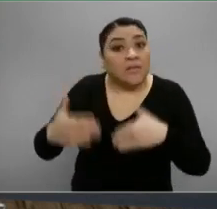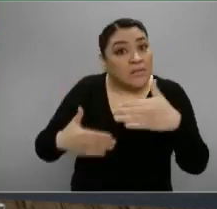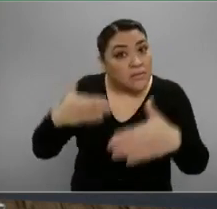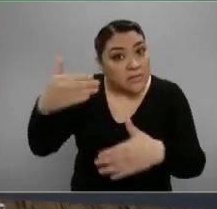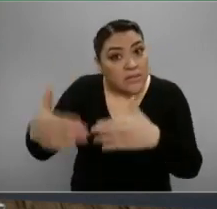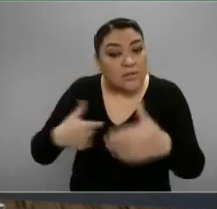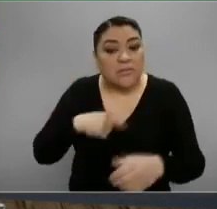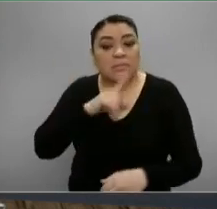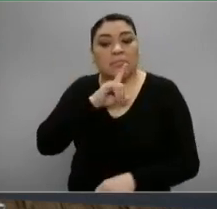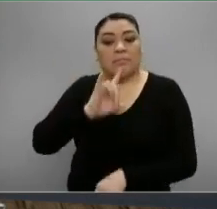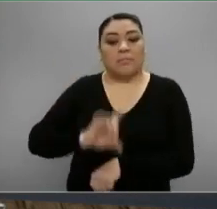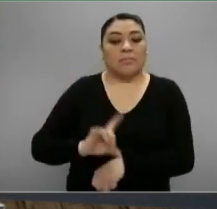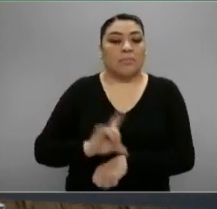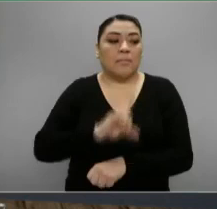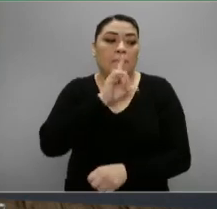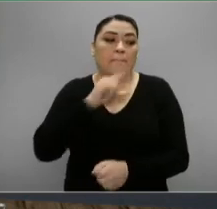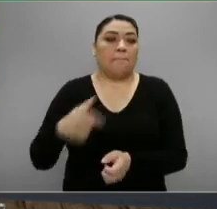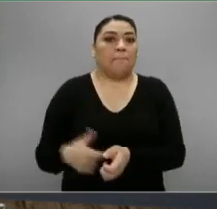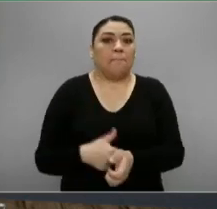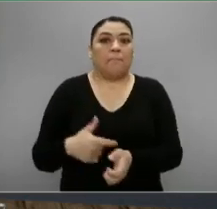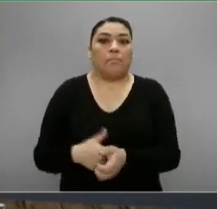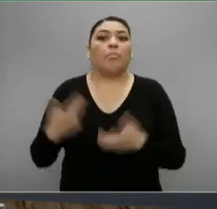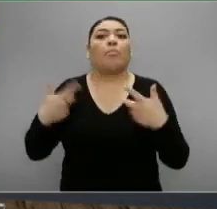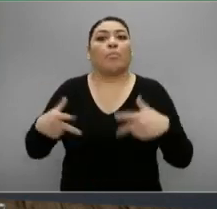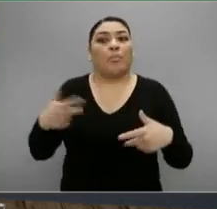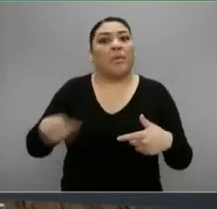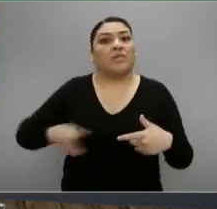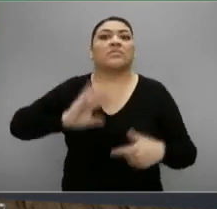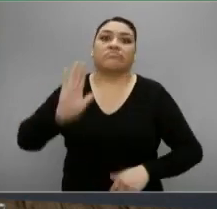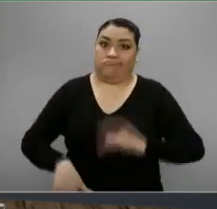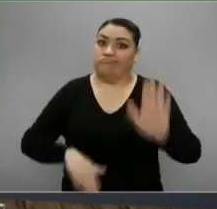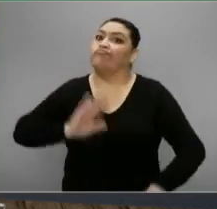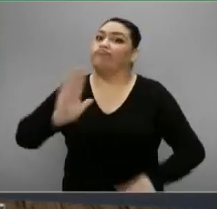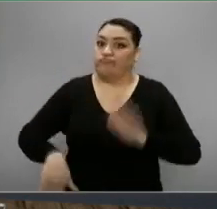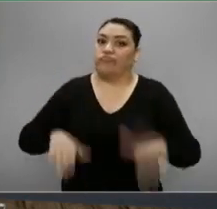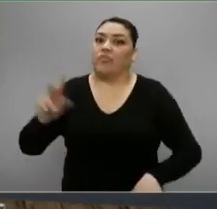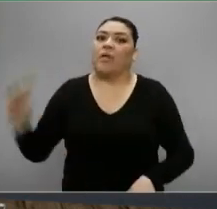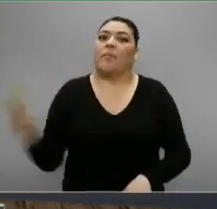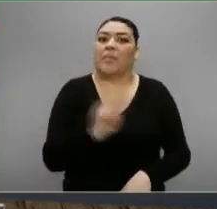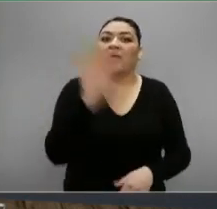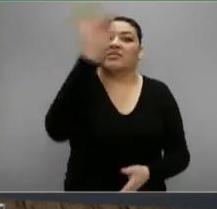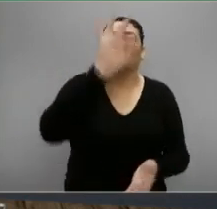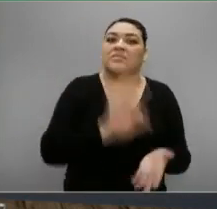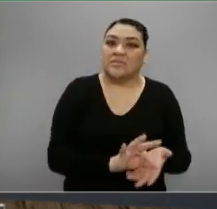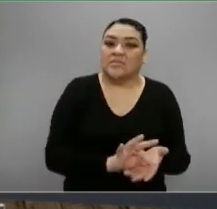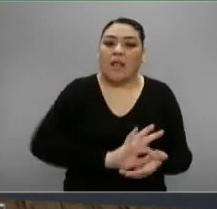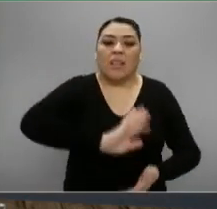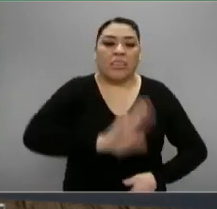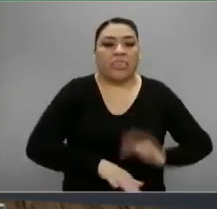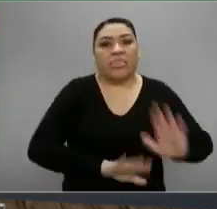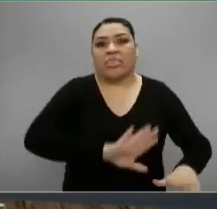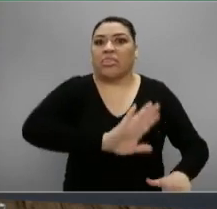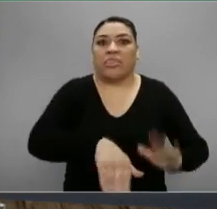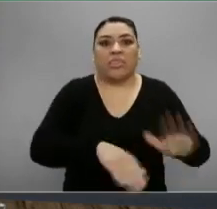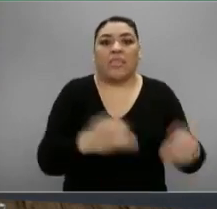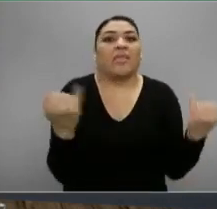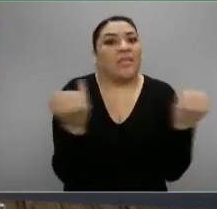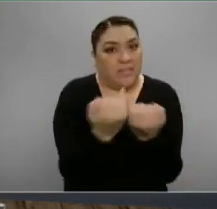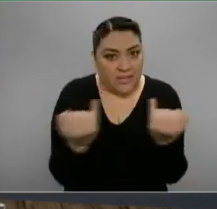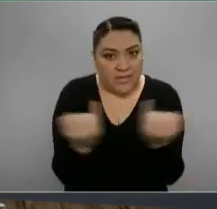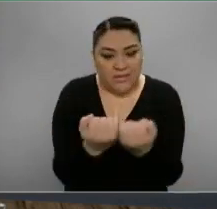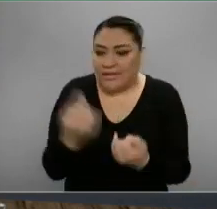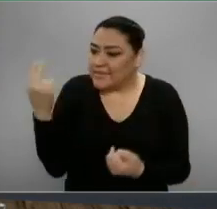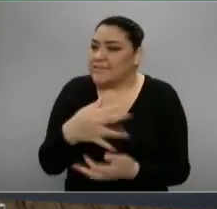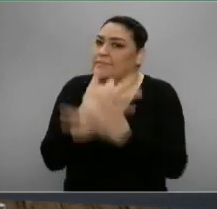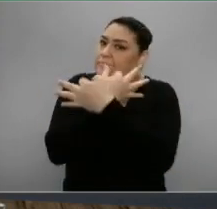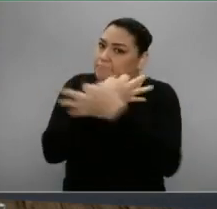a tratar de tapar más y la gente está cayendo como moscas. También la gente. Sostuvo que las cosas se